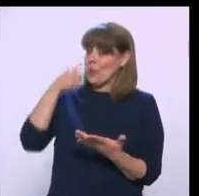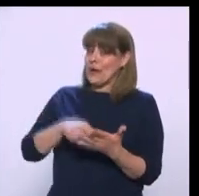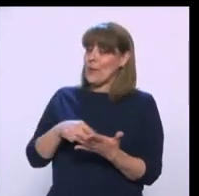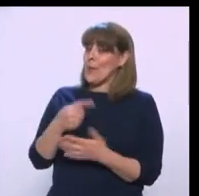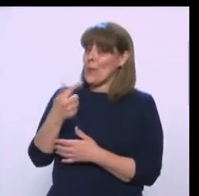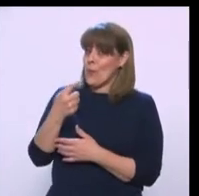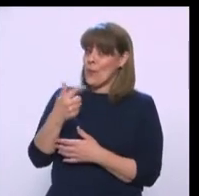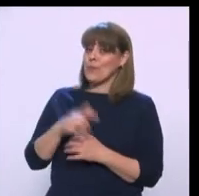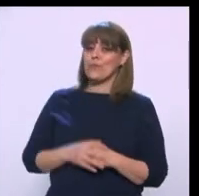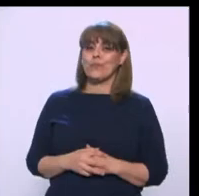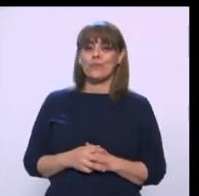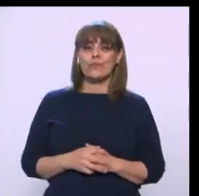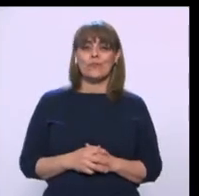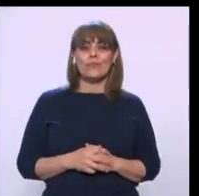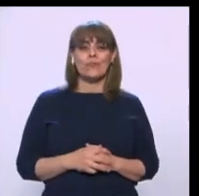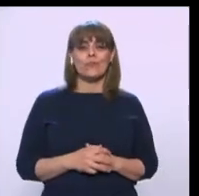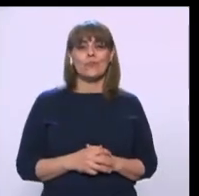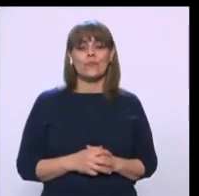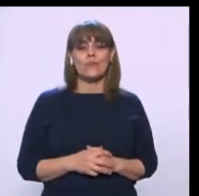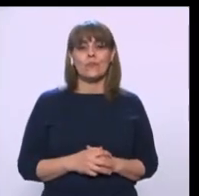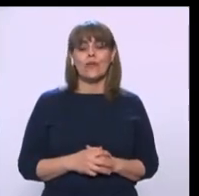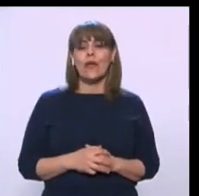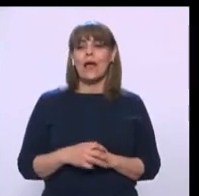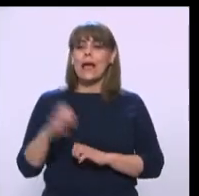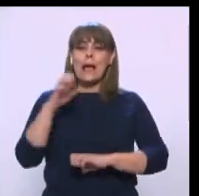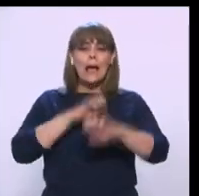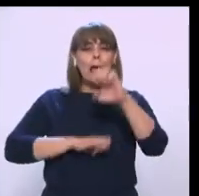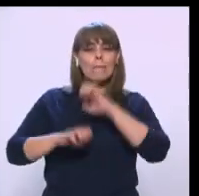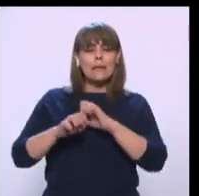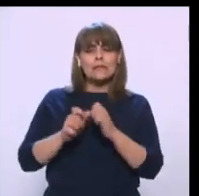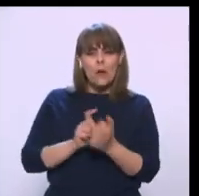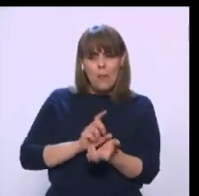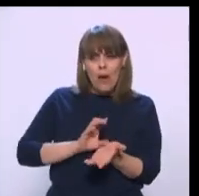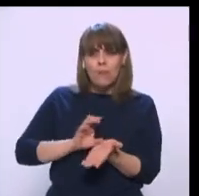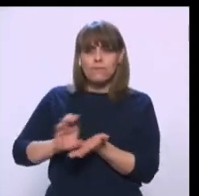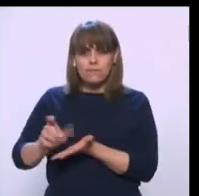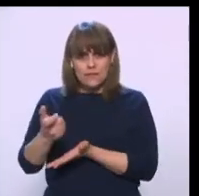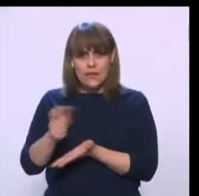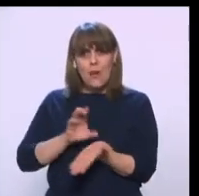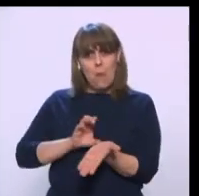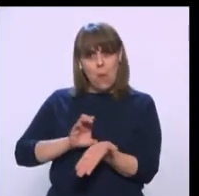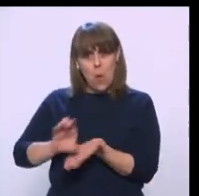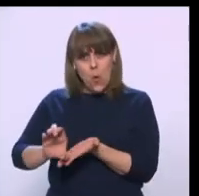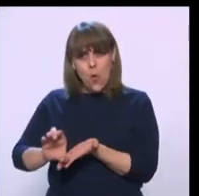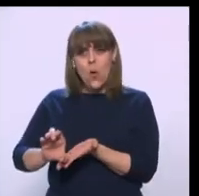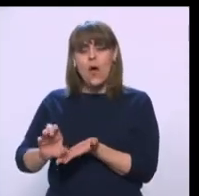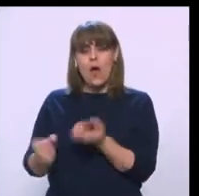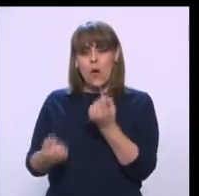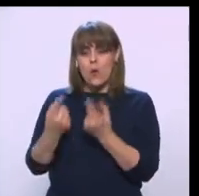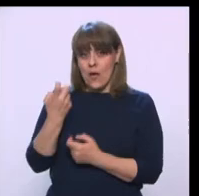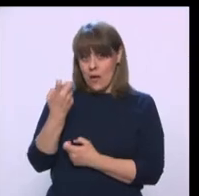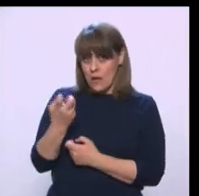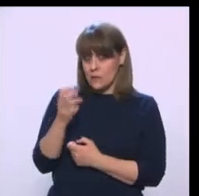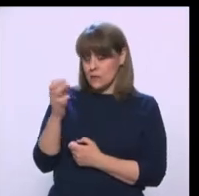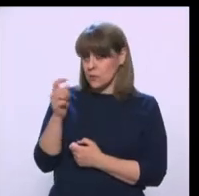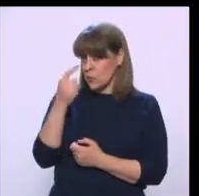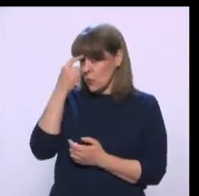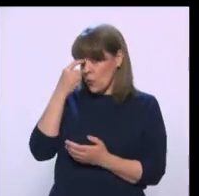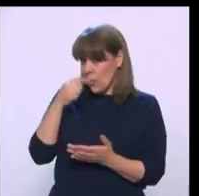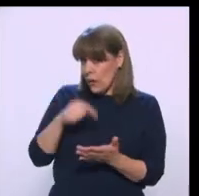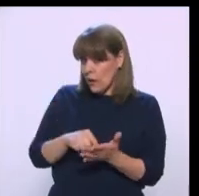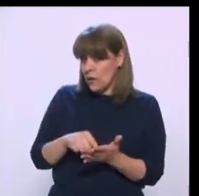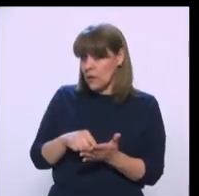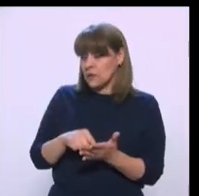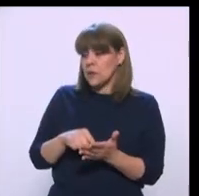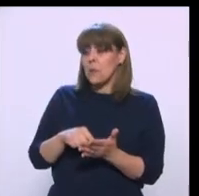Ahora, en el tema de que hay gente, empresarios, ¿no?, que están metiendo su lana y todo esto, ¿no crees que es un poco, un tanto